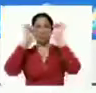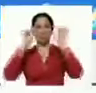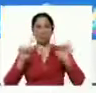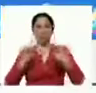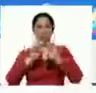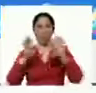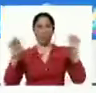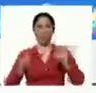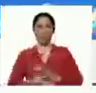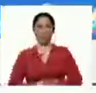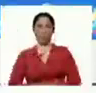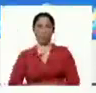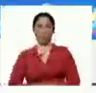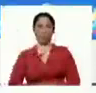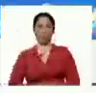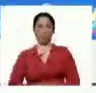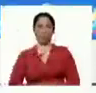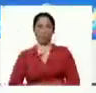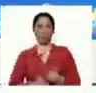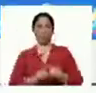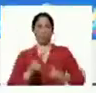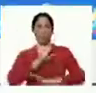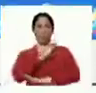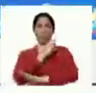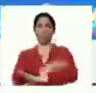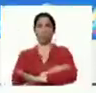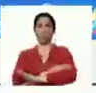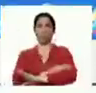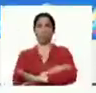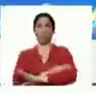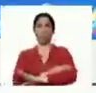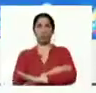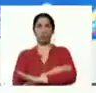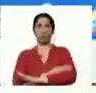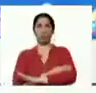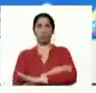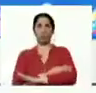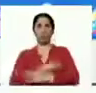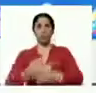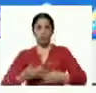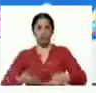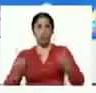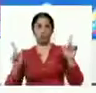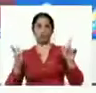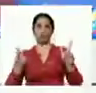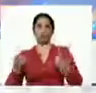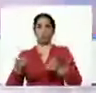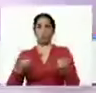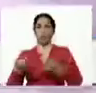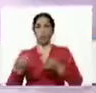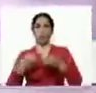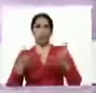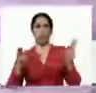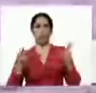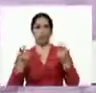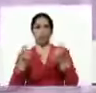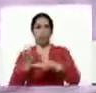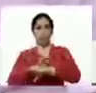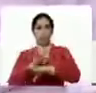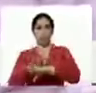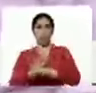educativo ¿verdad? para fortalecer la prestación de los servicios públicos una economía